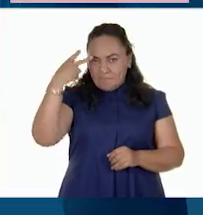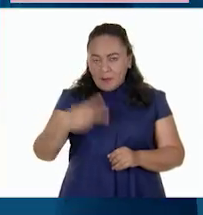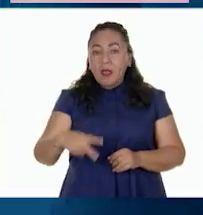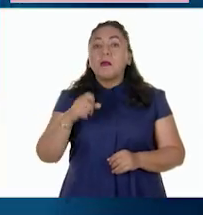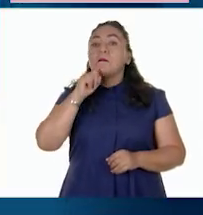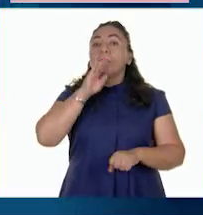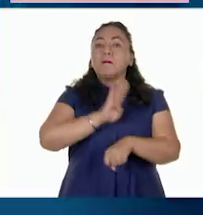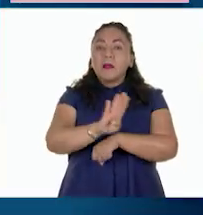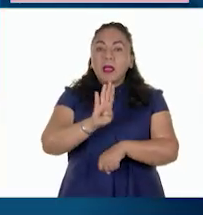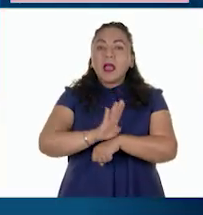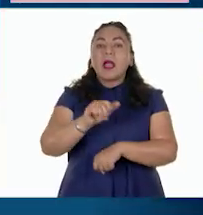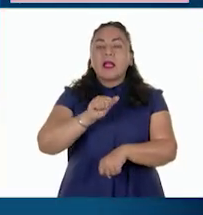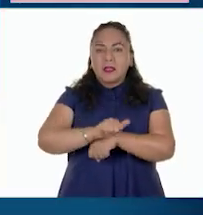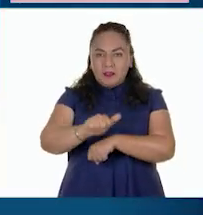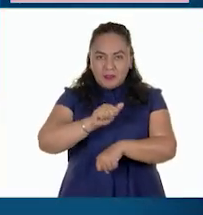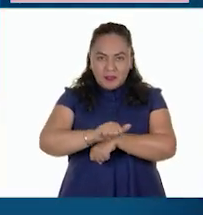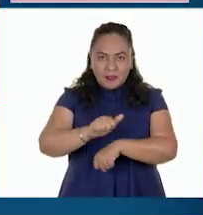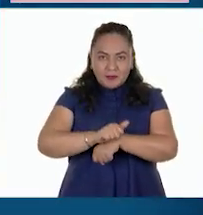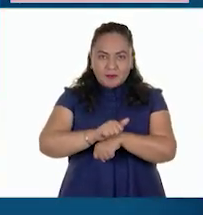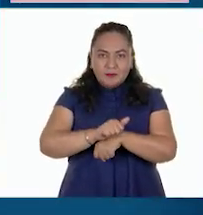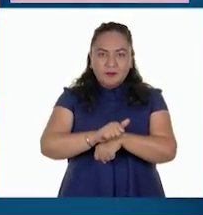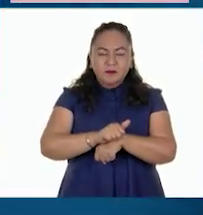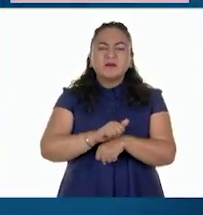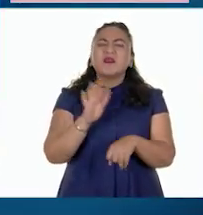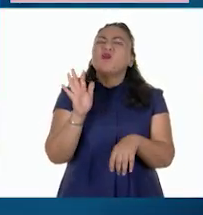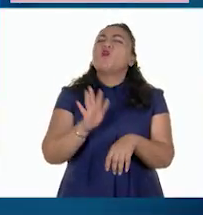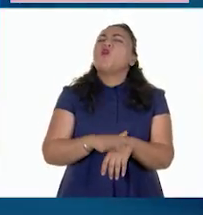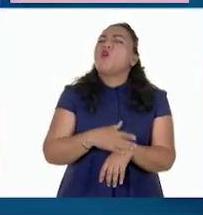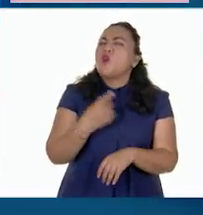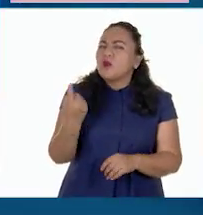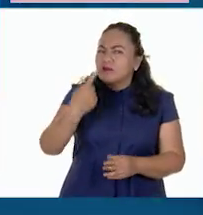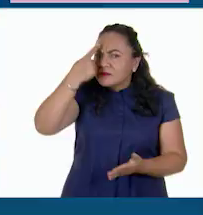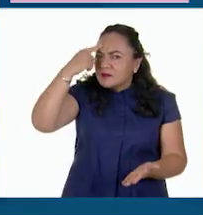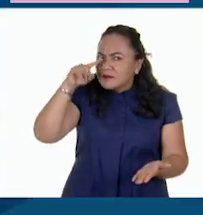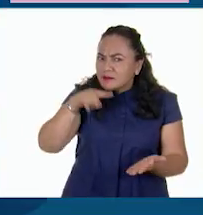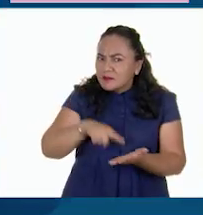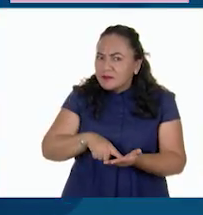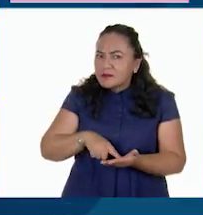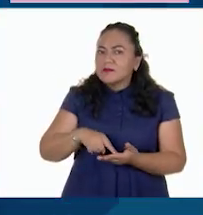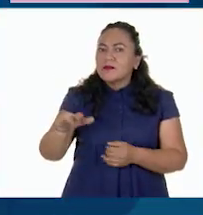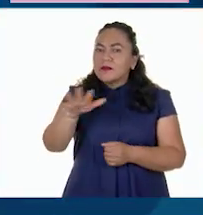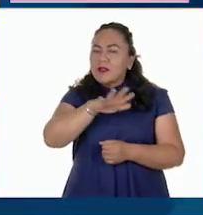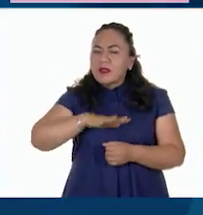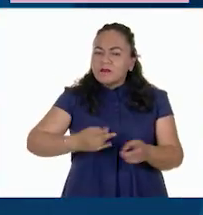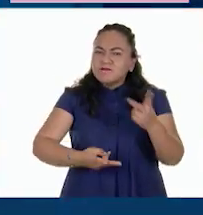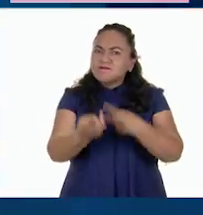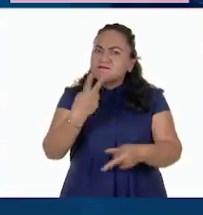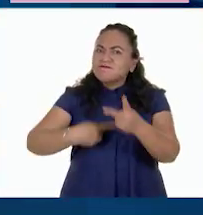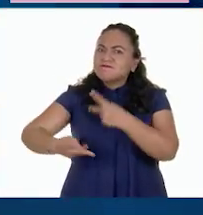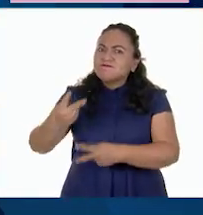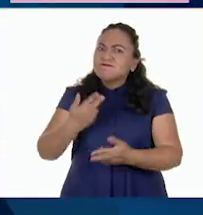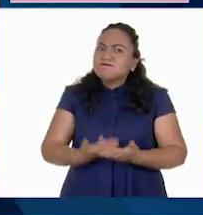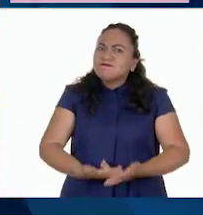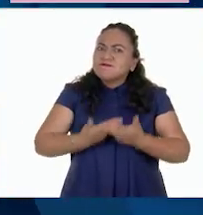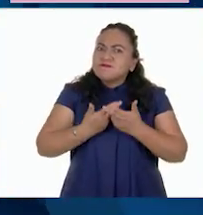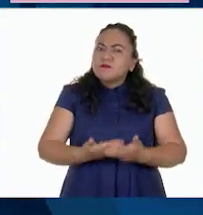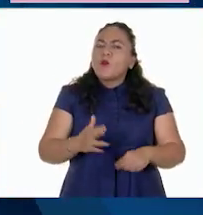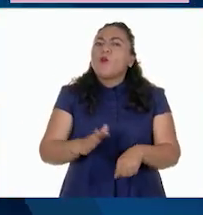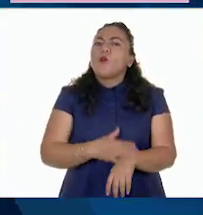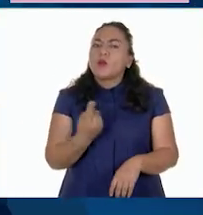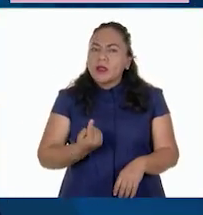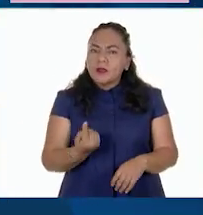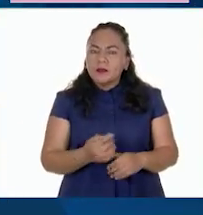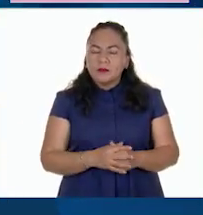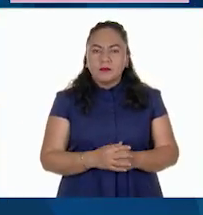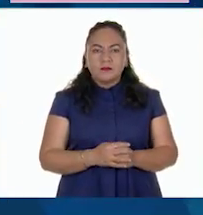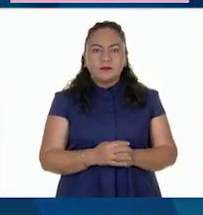en Brasil y Argentina. ¿Por qué creen que estos países tengan esta producción? Ah, creo que yo sé. A